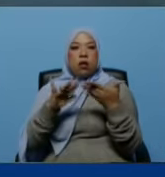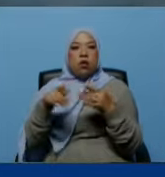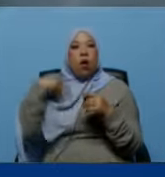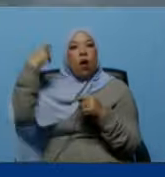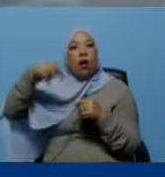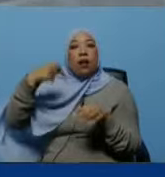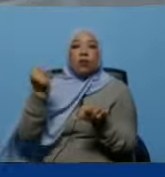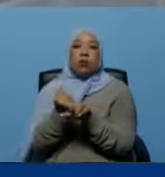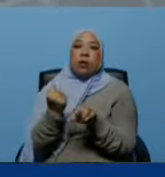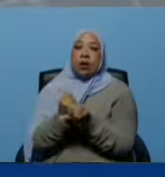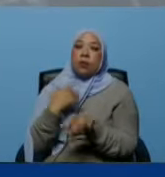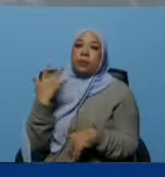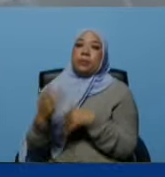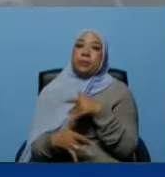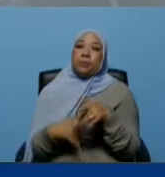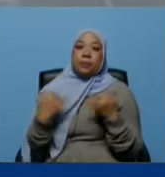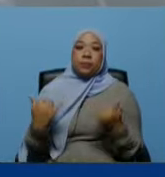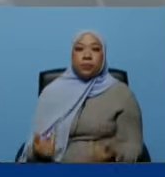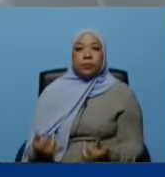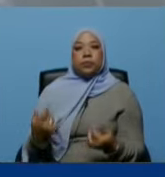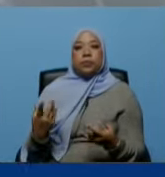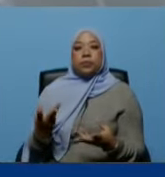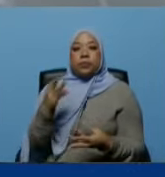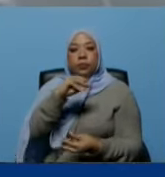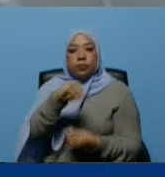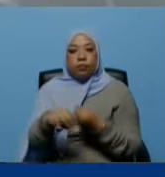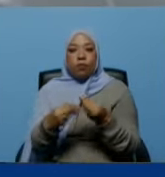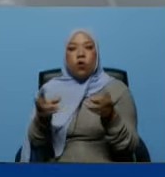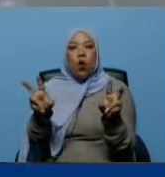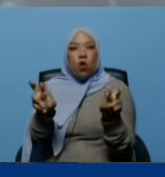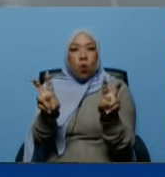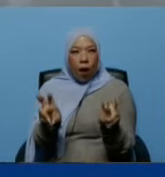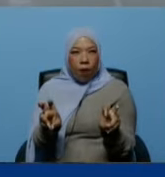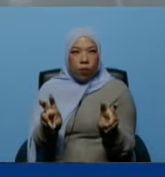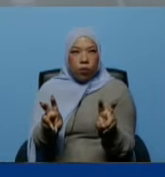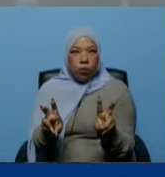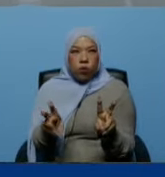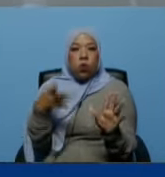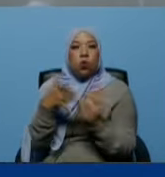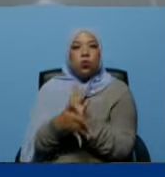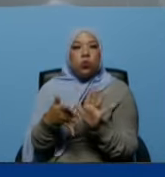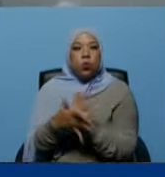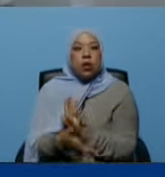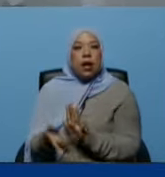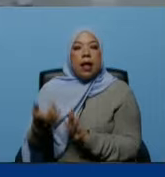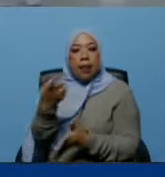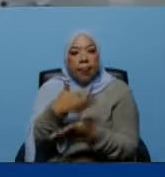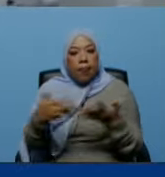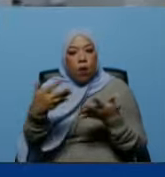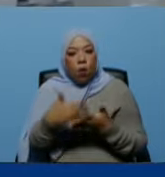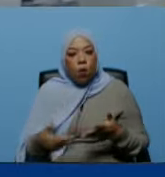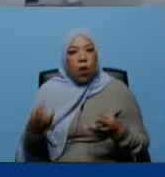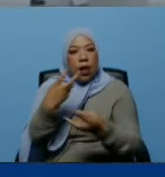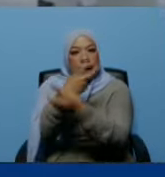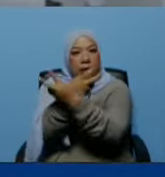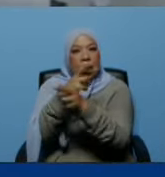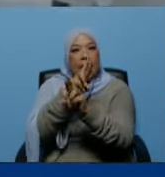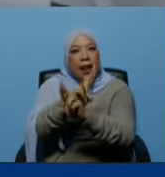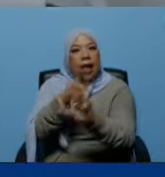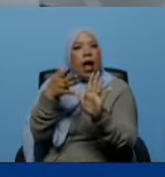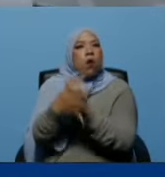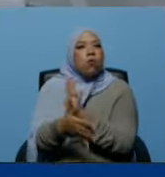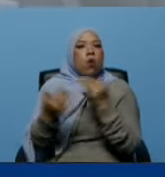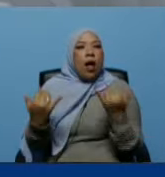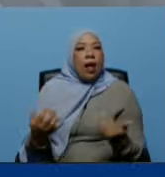intrabucal los sillones totalmente adaptados nuevos y sobre todo el lector de rayos equiperiapicales que contamos